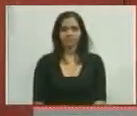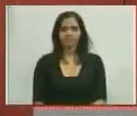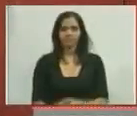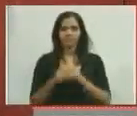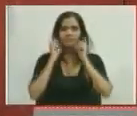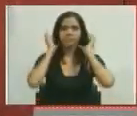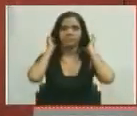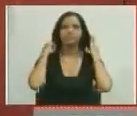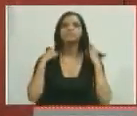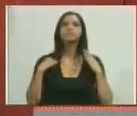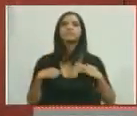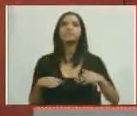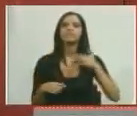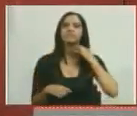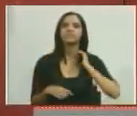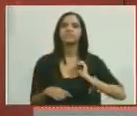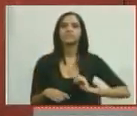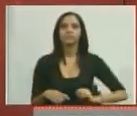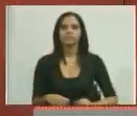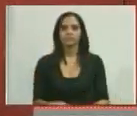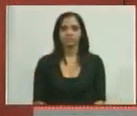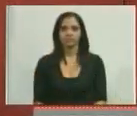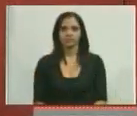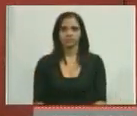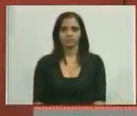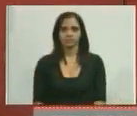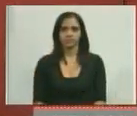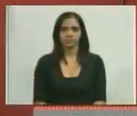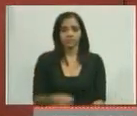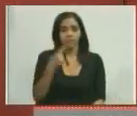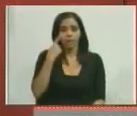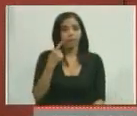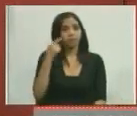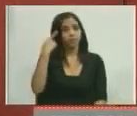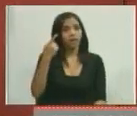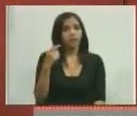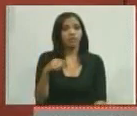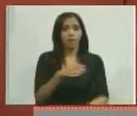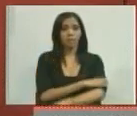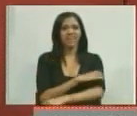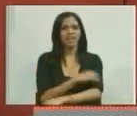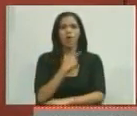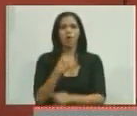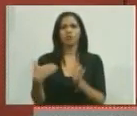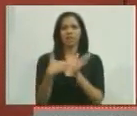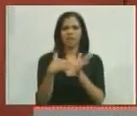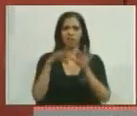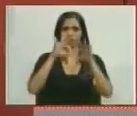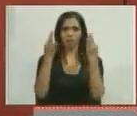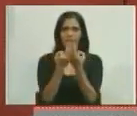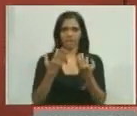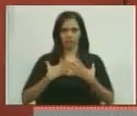Miren, ustedes saben que a la derecha le gusta meterse con la familia de uno, ¿verdad?